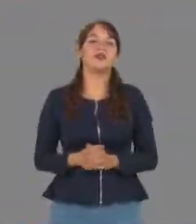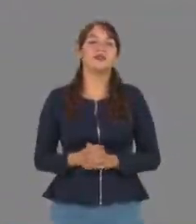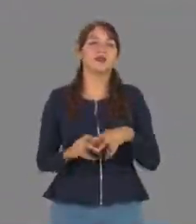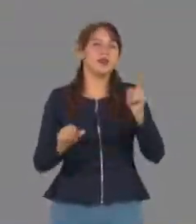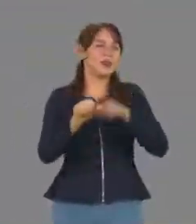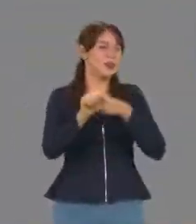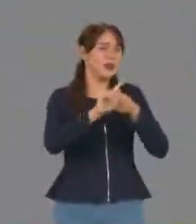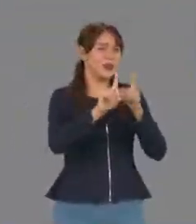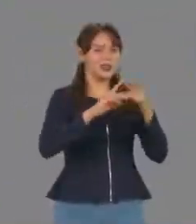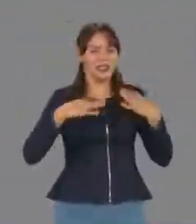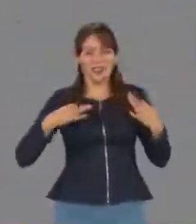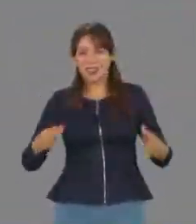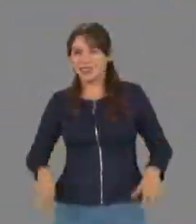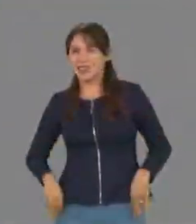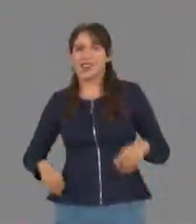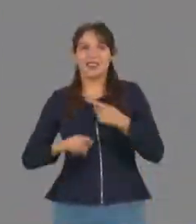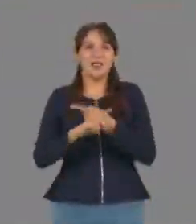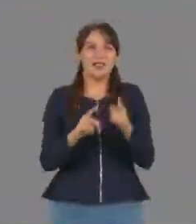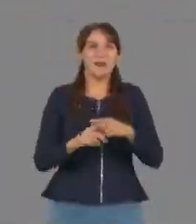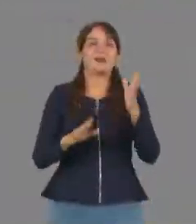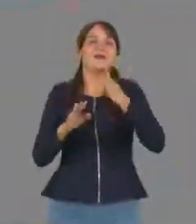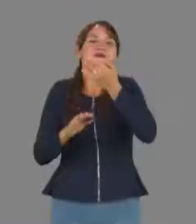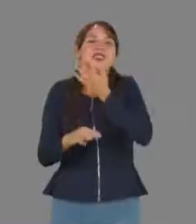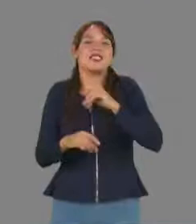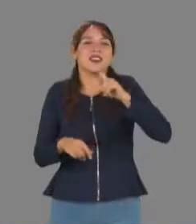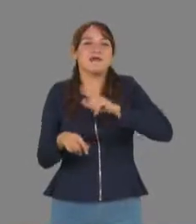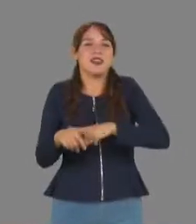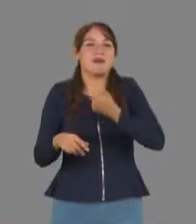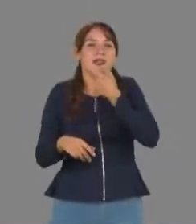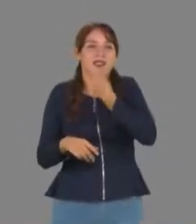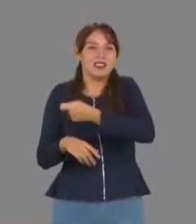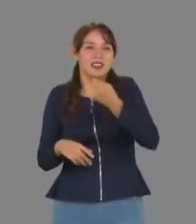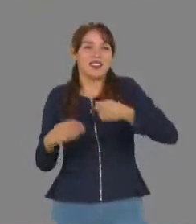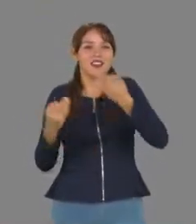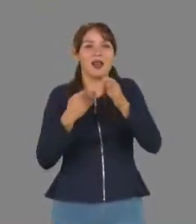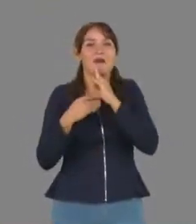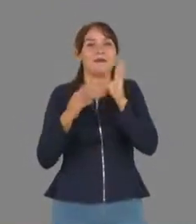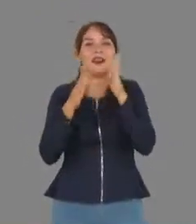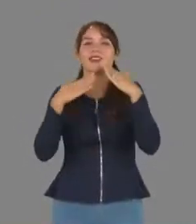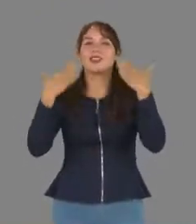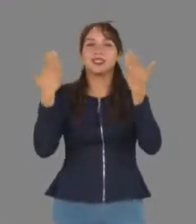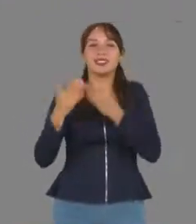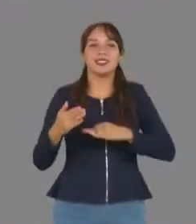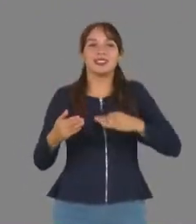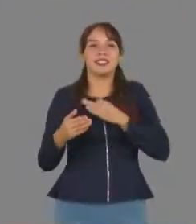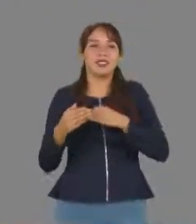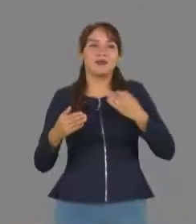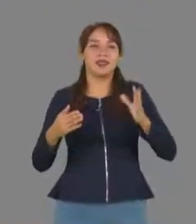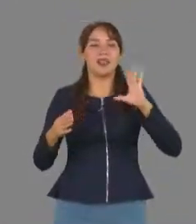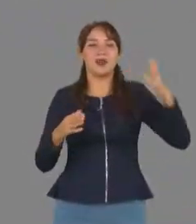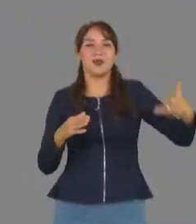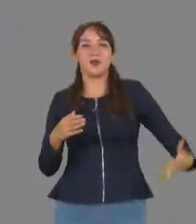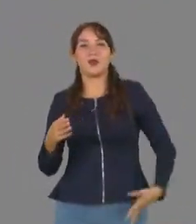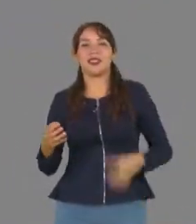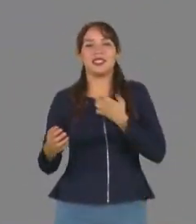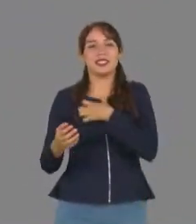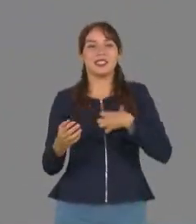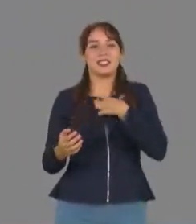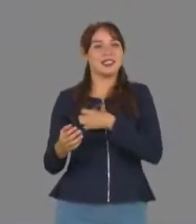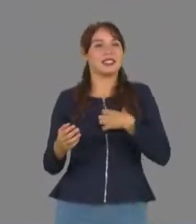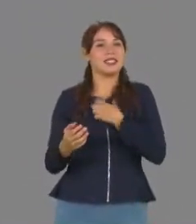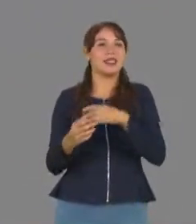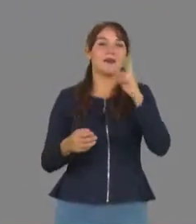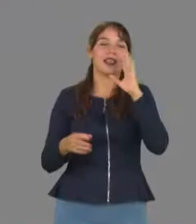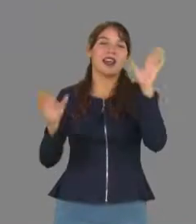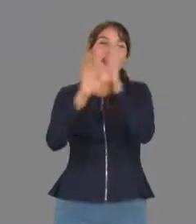Coloridos vestuarios y la magia que ilumina un festival infantil dibujaron en las mamis una sonrisa de orgullo y emoción al recibir las